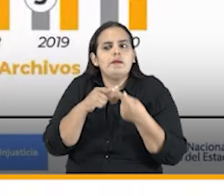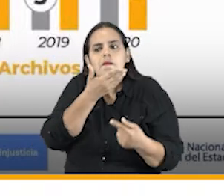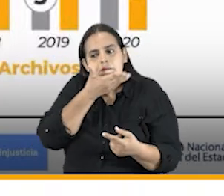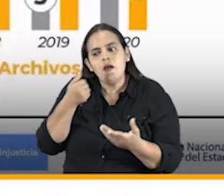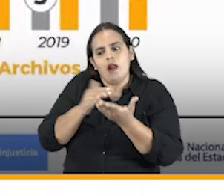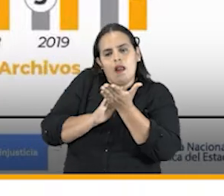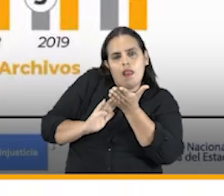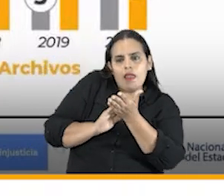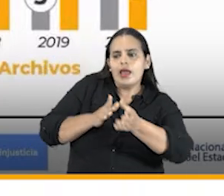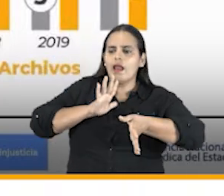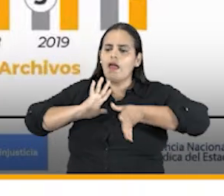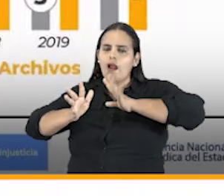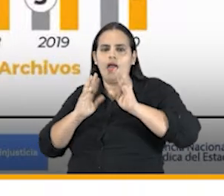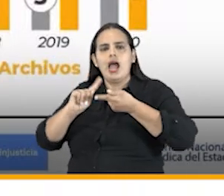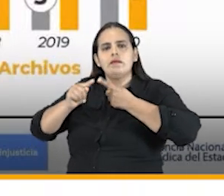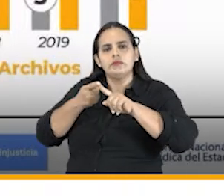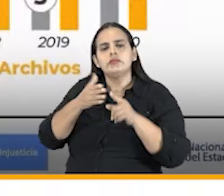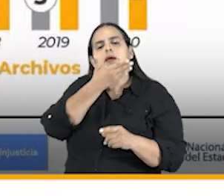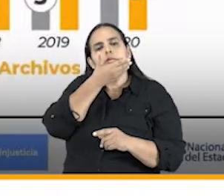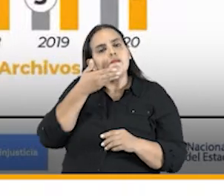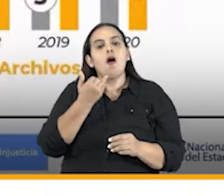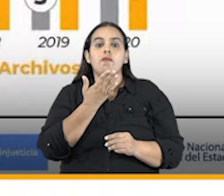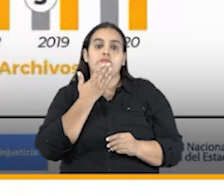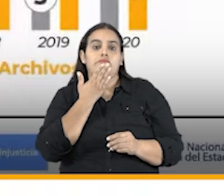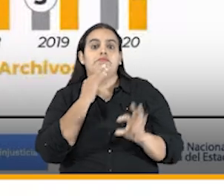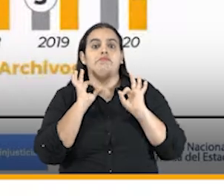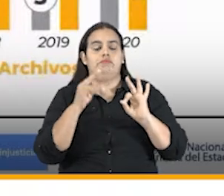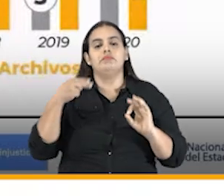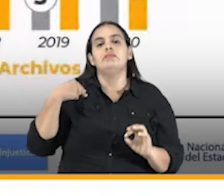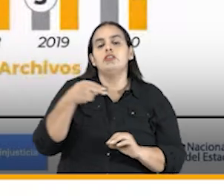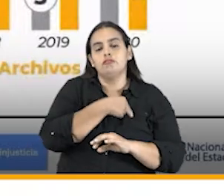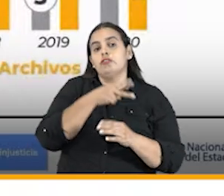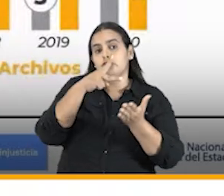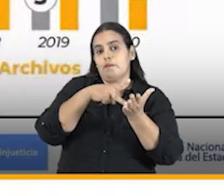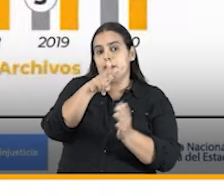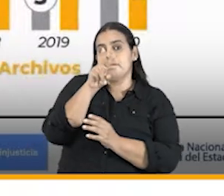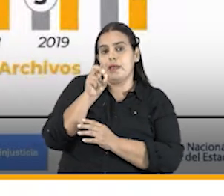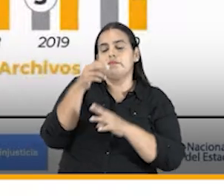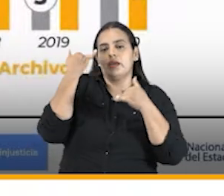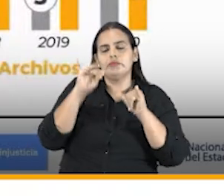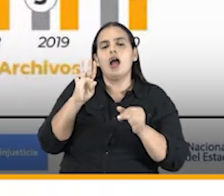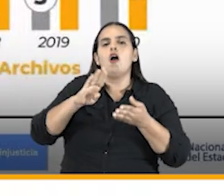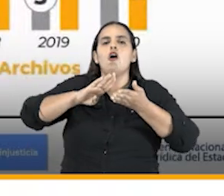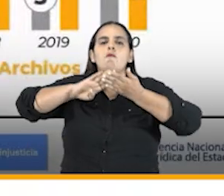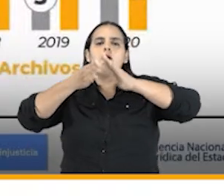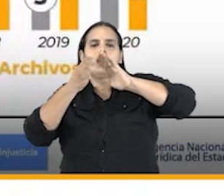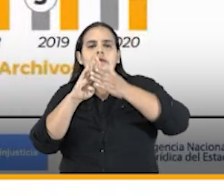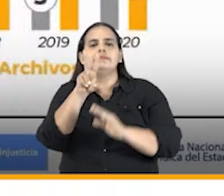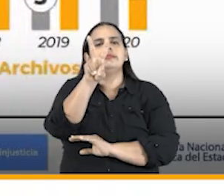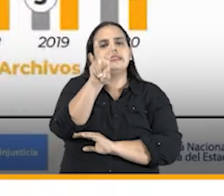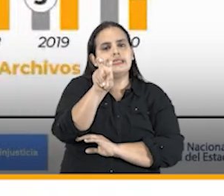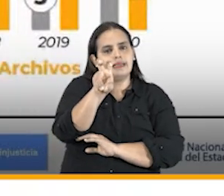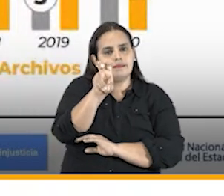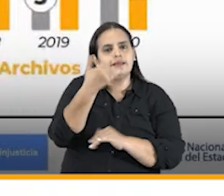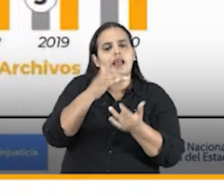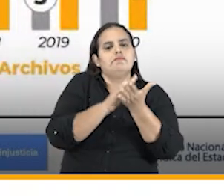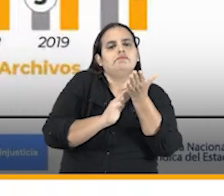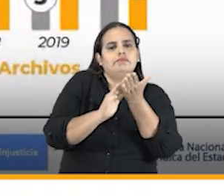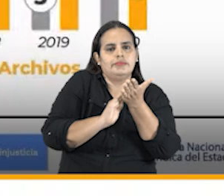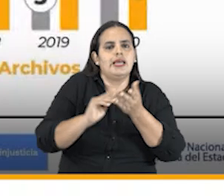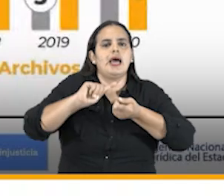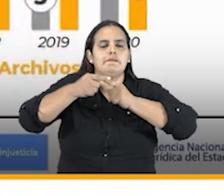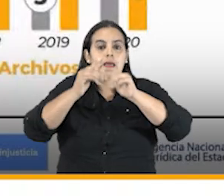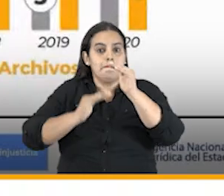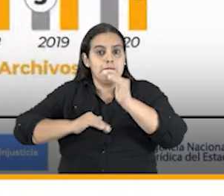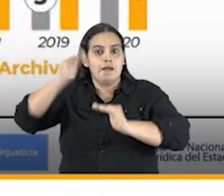es bueno por eso en el 2020 logramos que se homologaran siete soluciones amistosas el mayor número de la